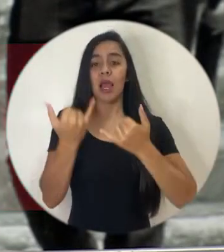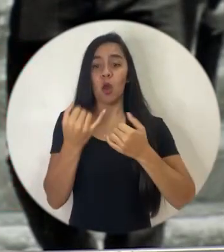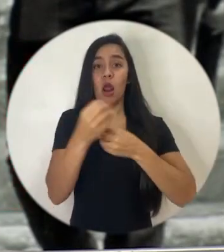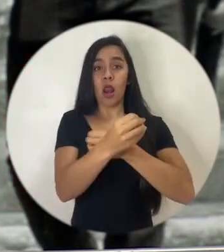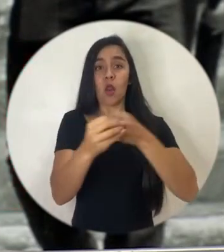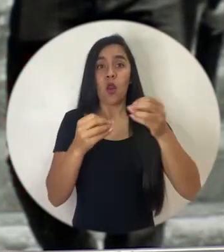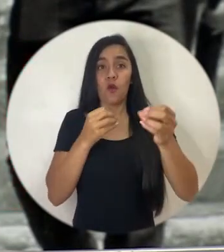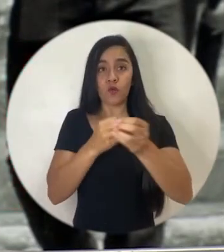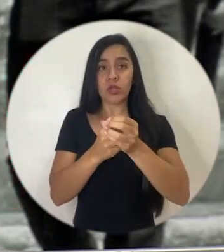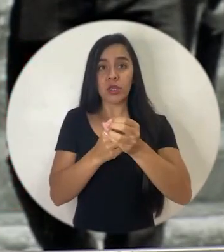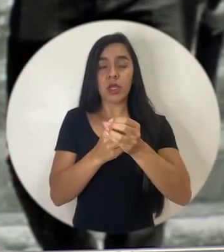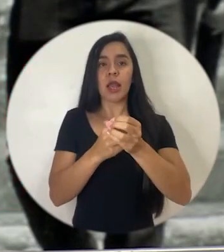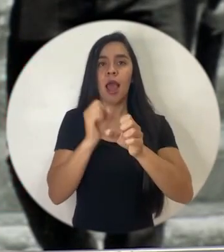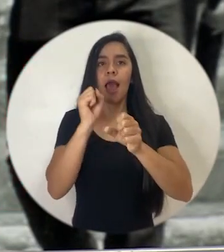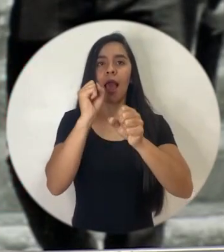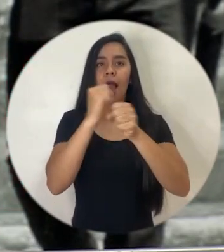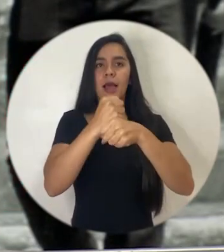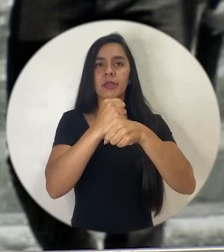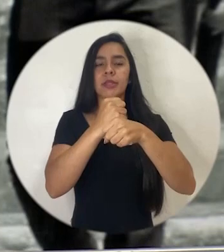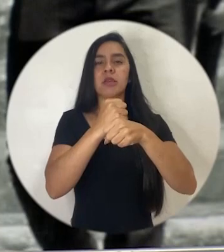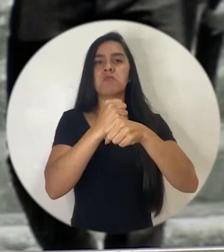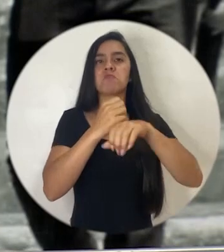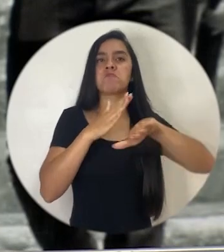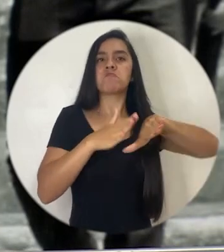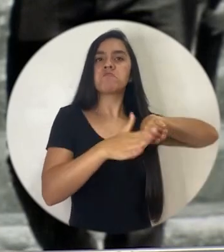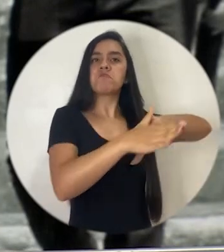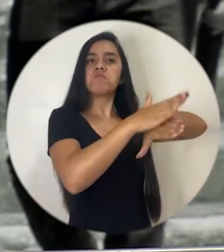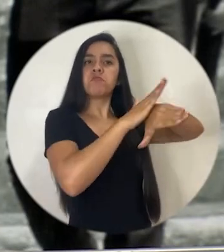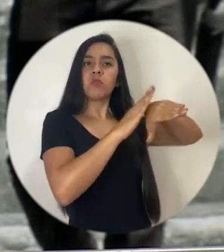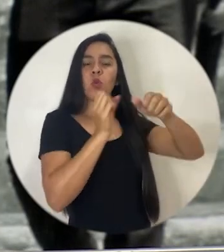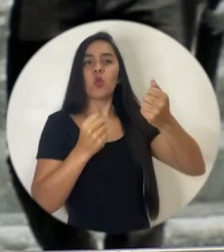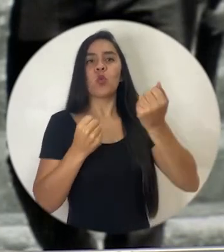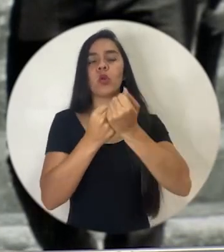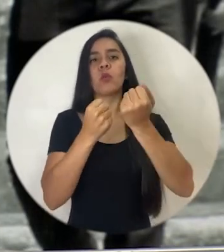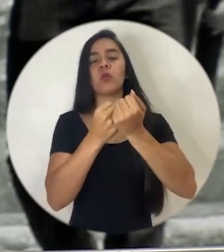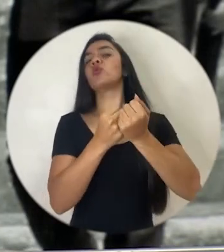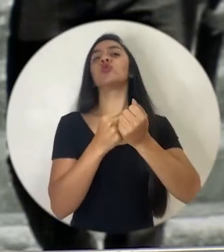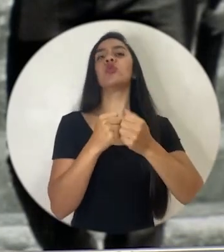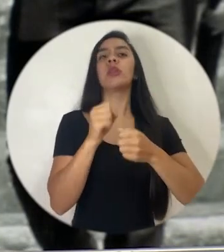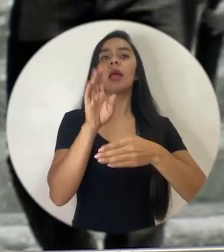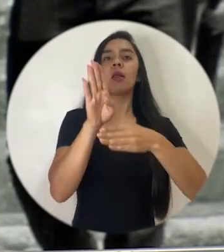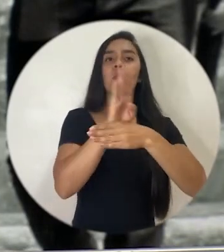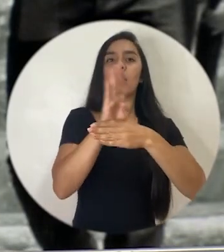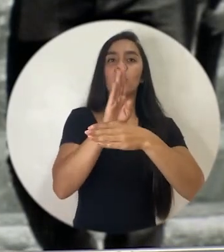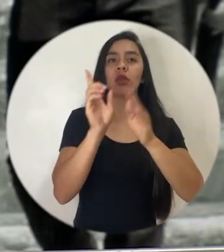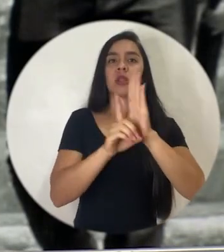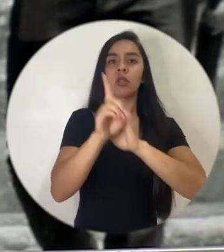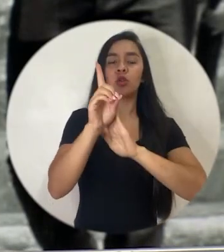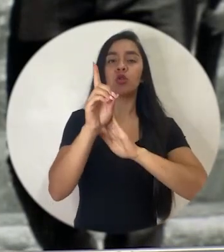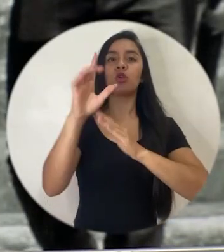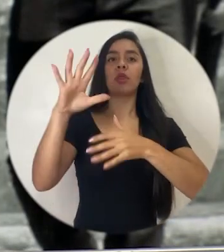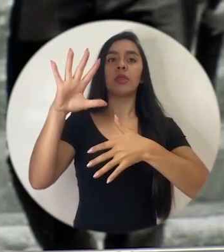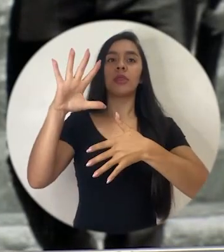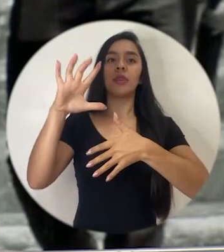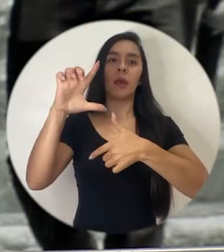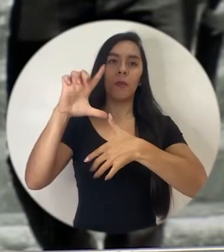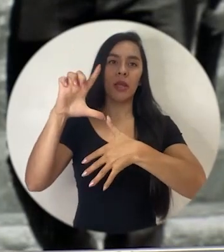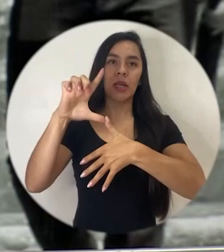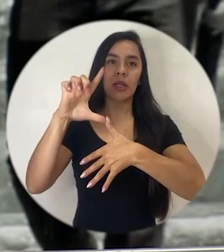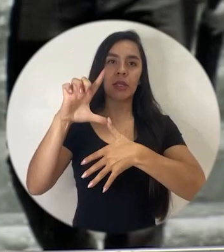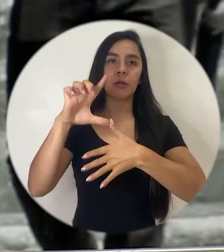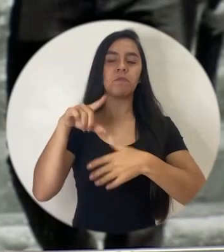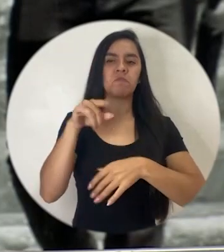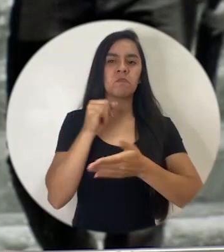está desarrollando a nivel nacional con el apoyo de la CAF, del Banco de Desarrollo América Latina, para poder identificar un poco mejor